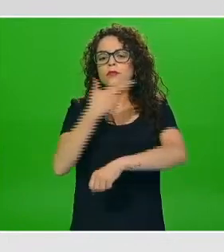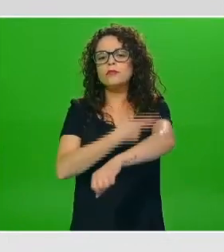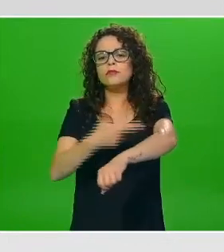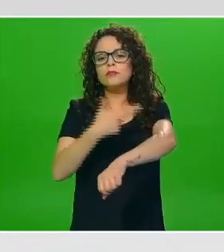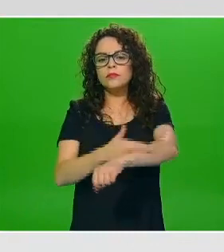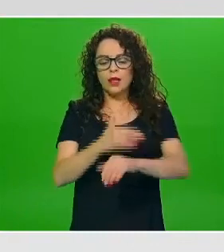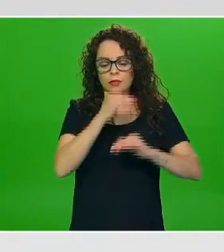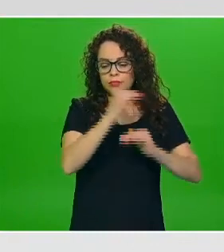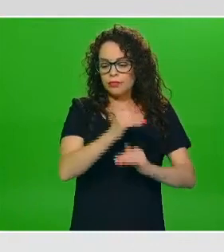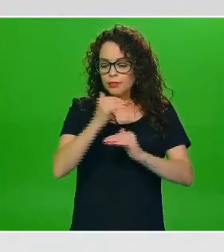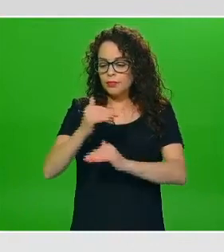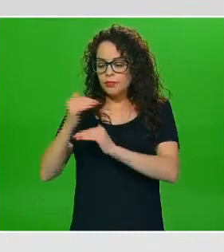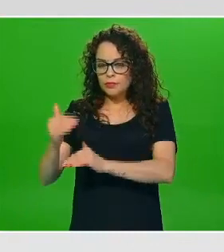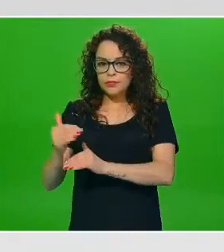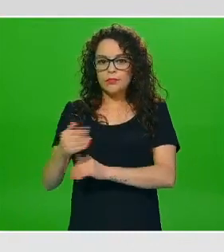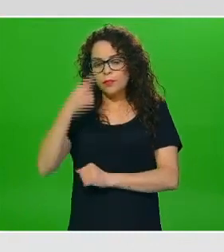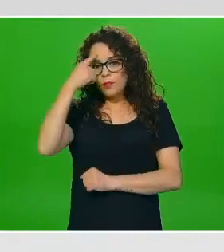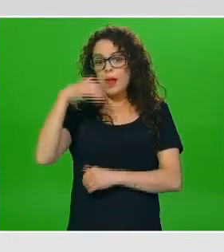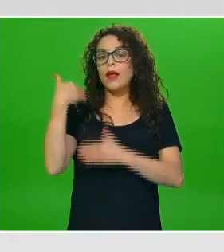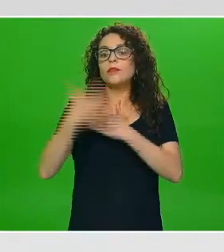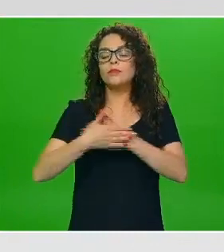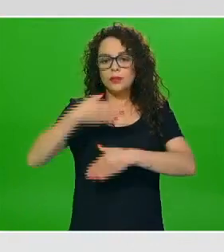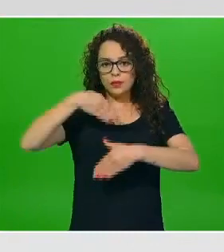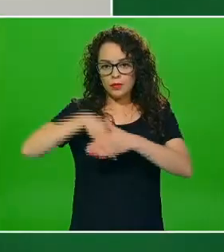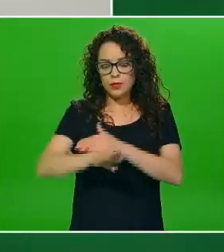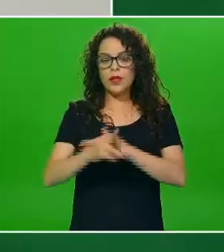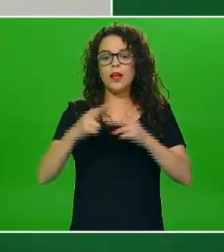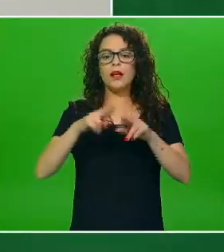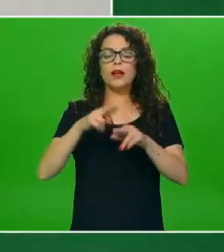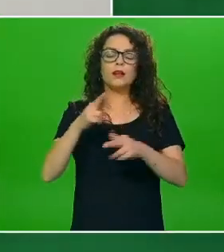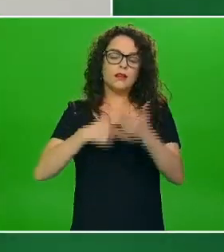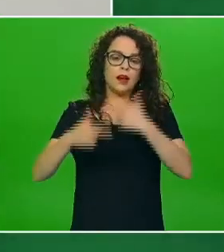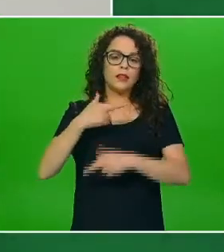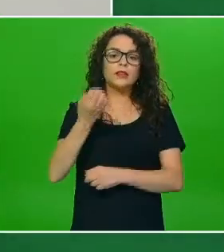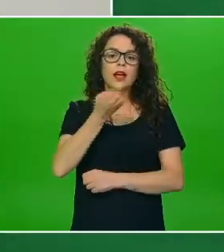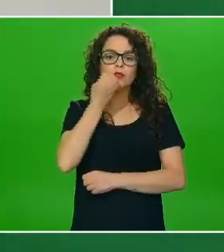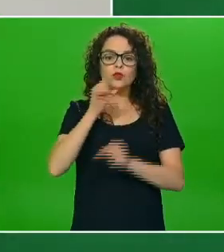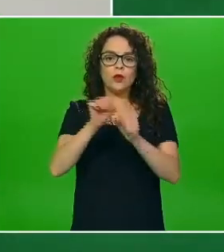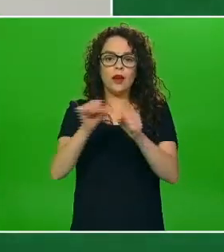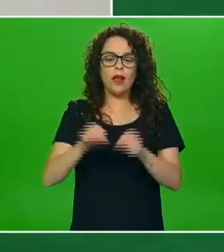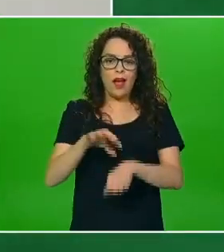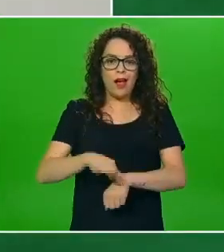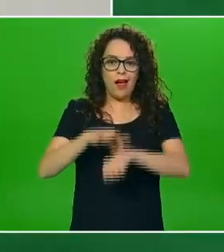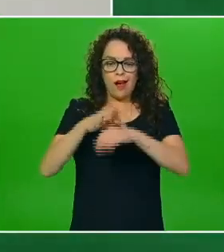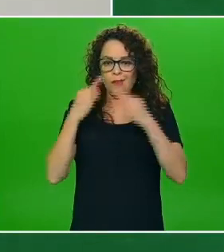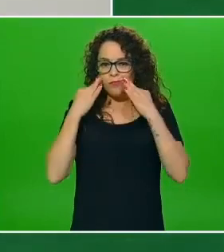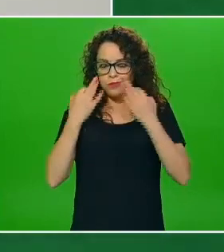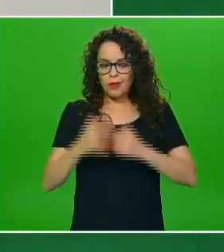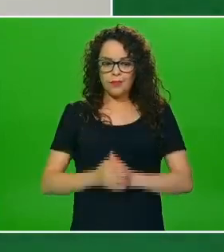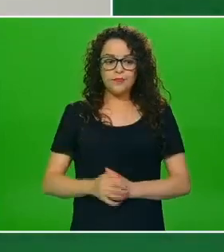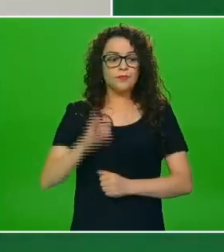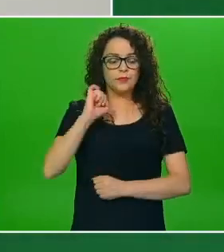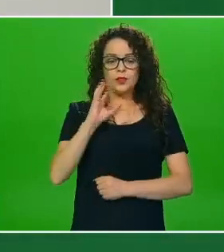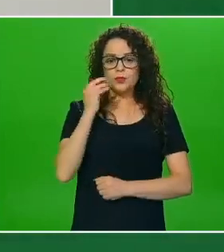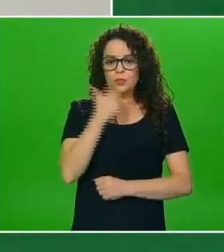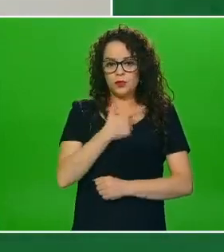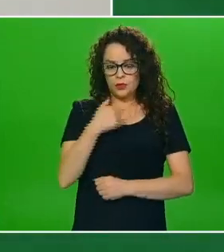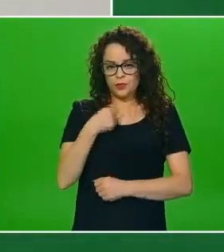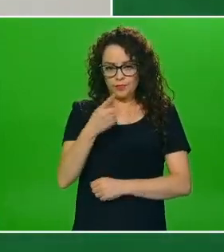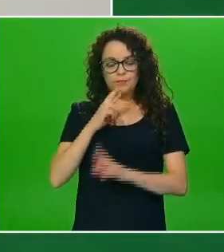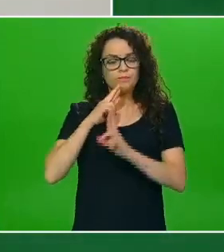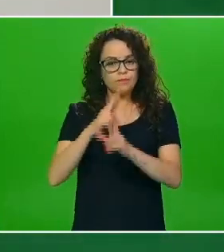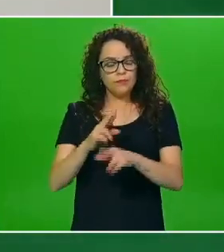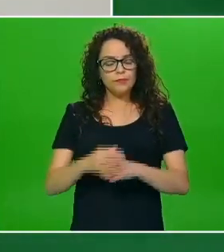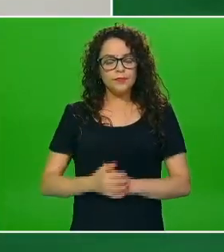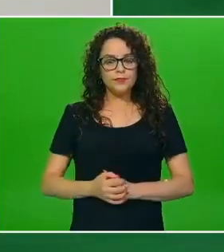estados muchísimas gracias sí con mucho gusto de hecho comentar que precisamente el marco en el